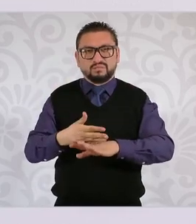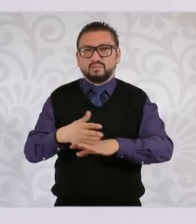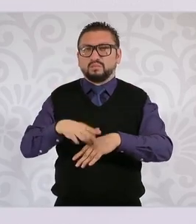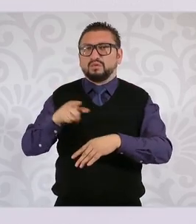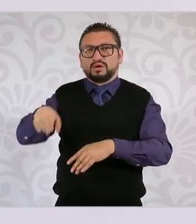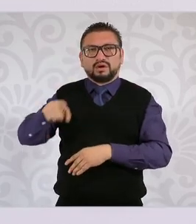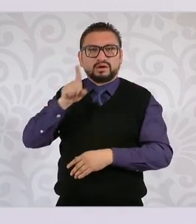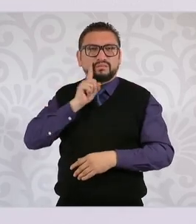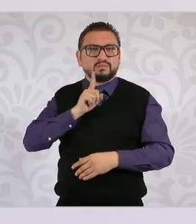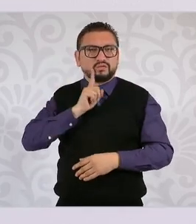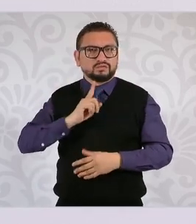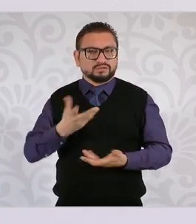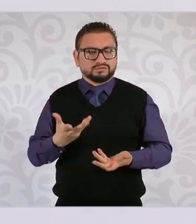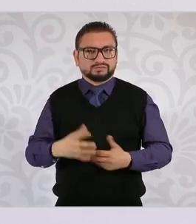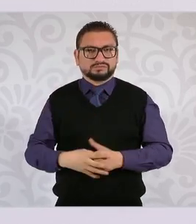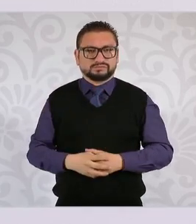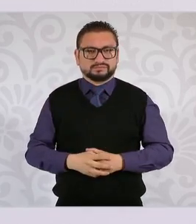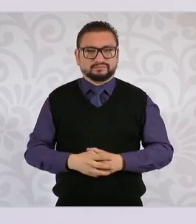mujer